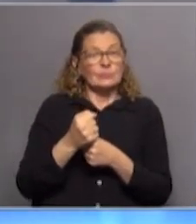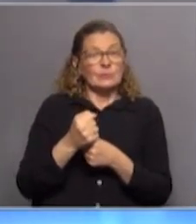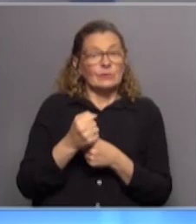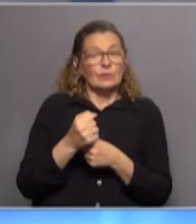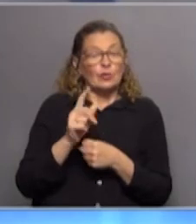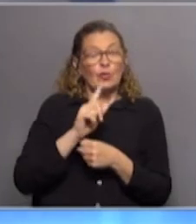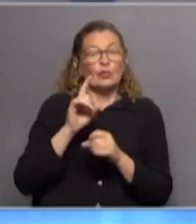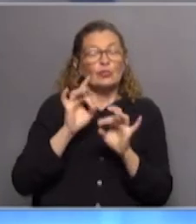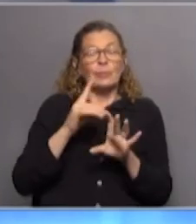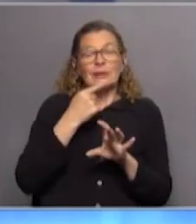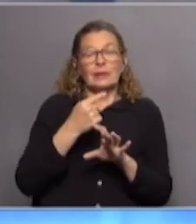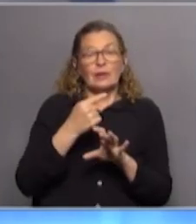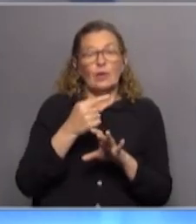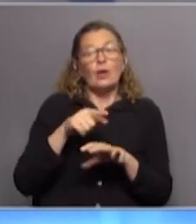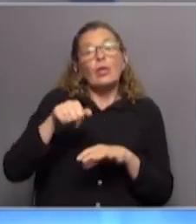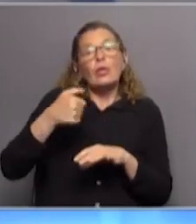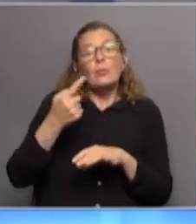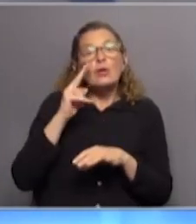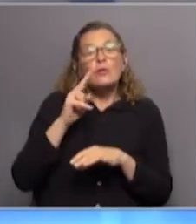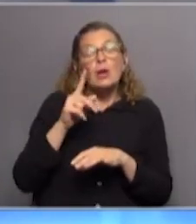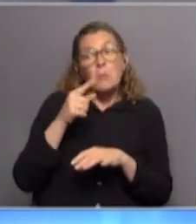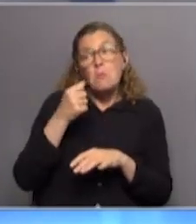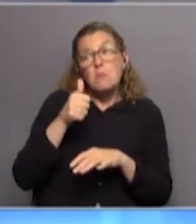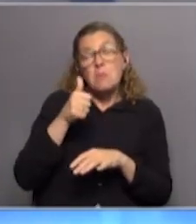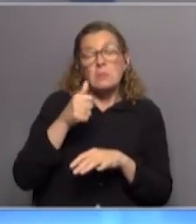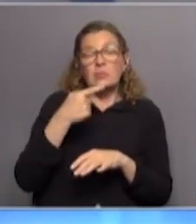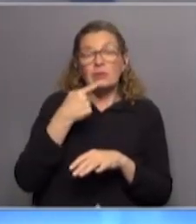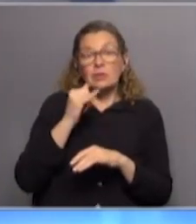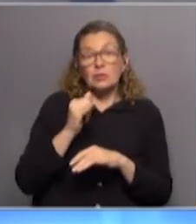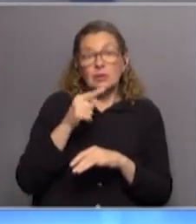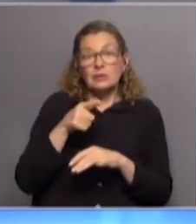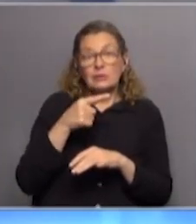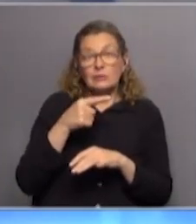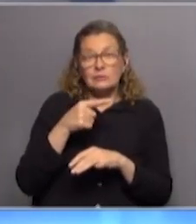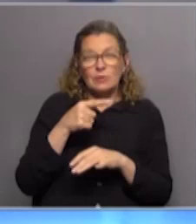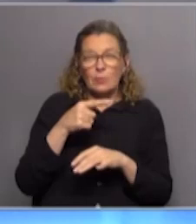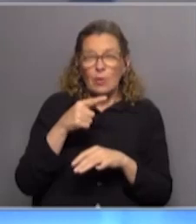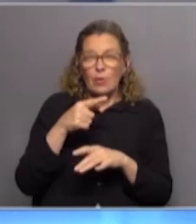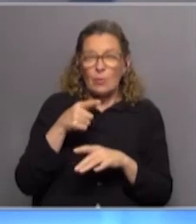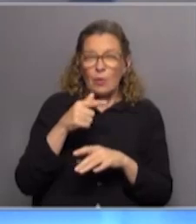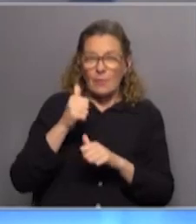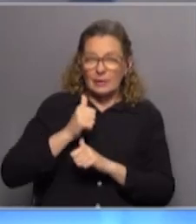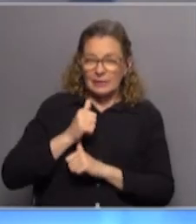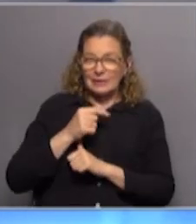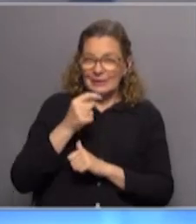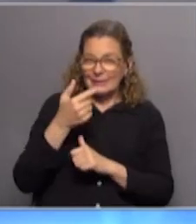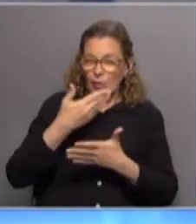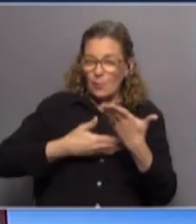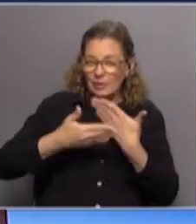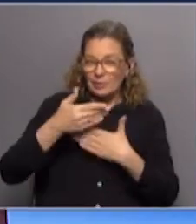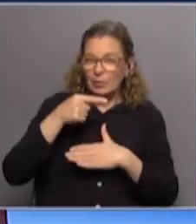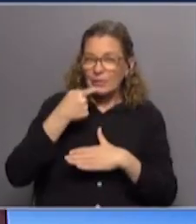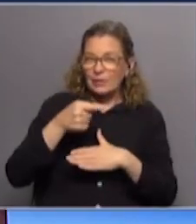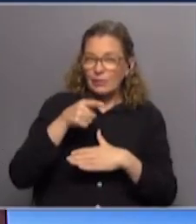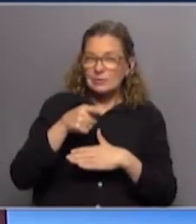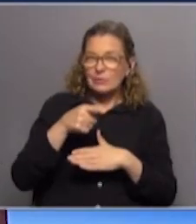no solo dijo que a priori lo ve con buenos ojos, sino que incluso tomó las afirmaciones de Manini y Ríos que recién compartimos con respecto